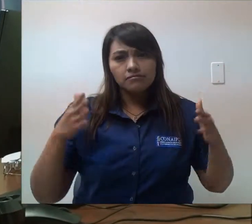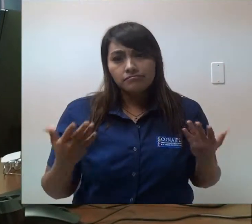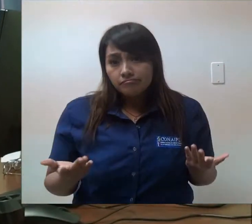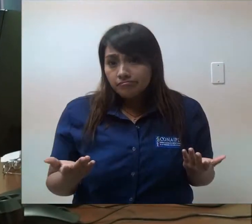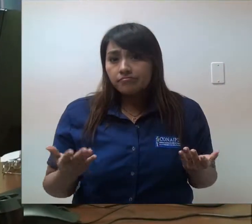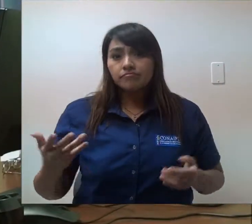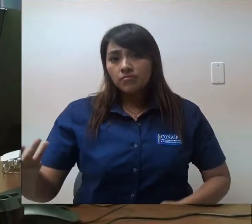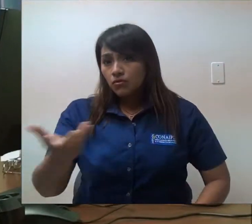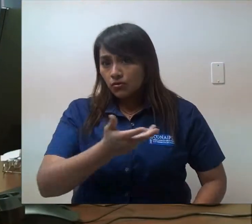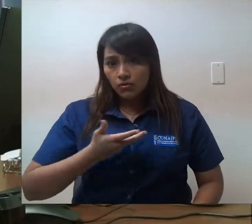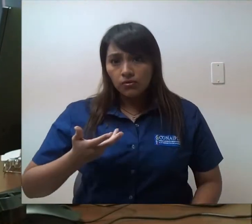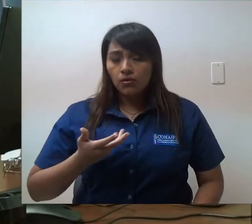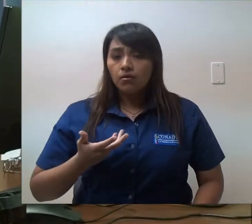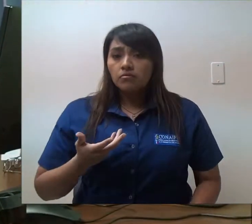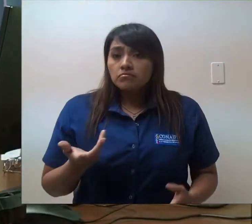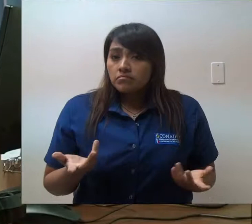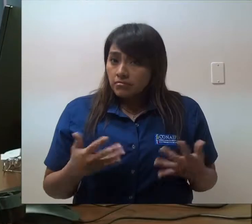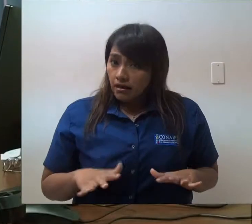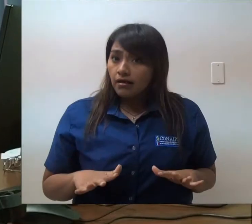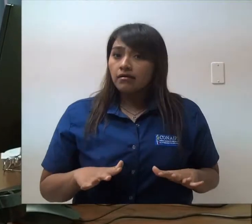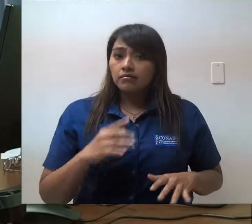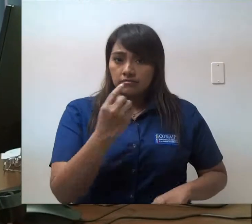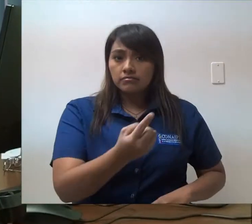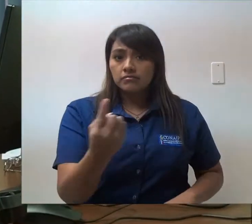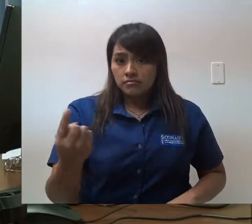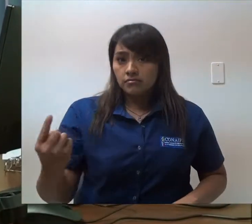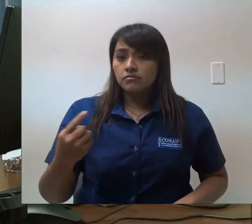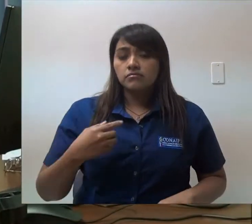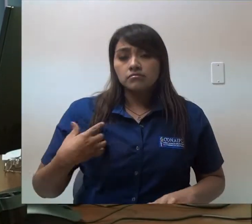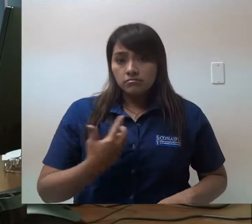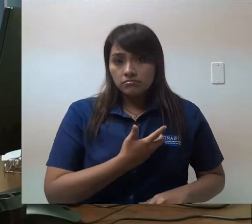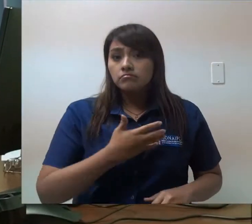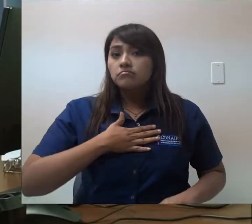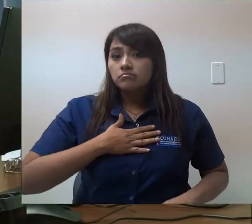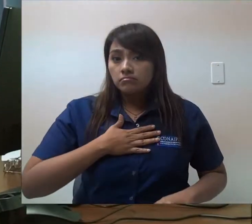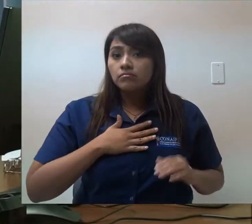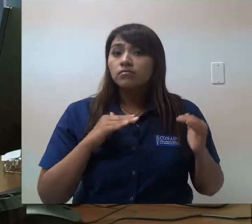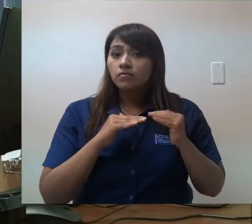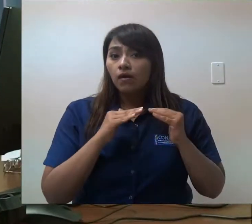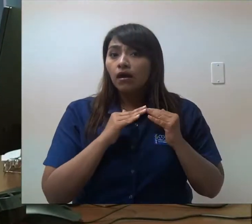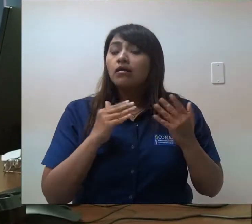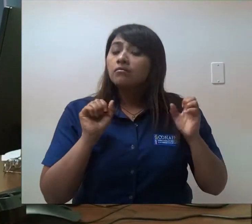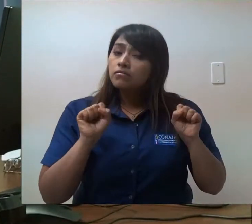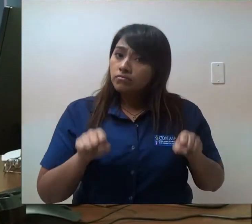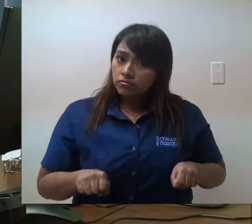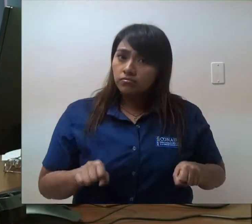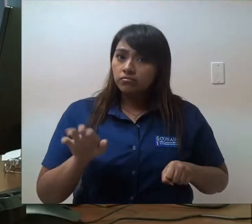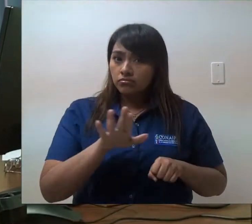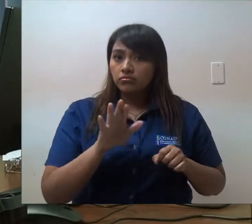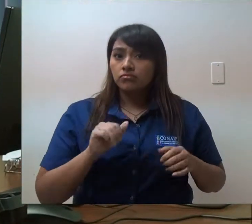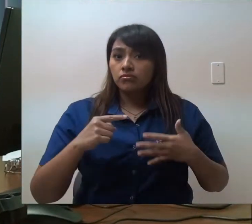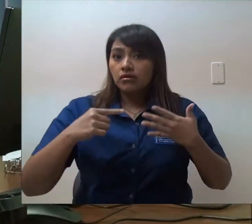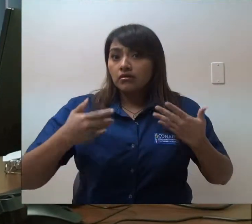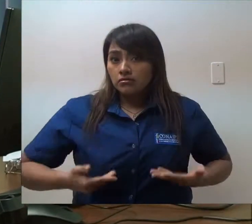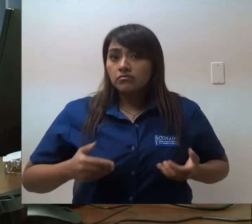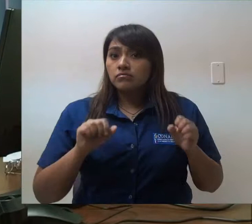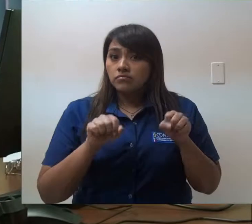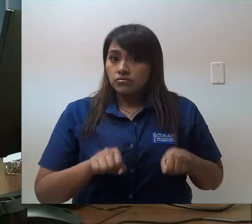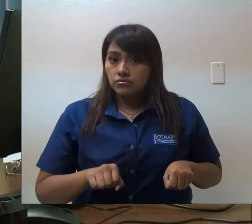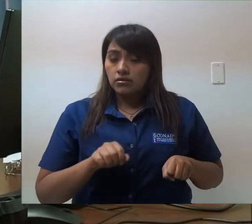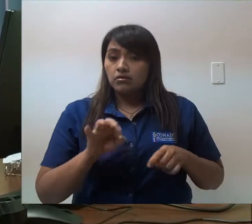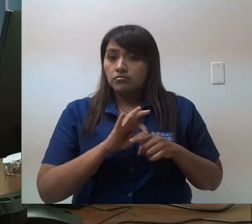todos esos derechos que de una u otra forma tenemos como individuos también se les